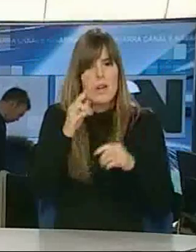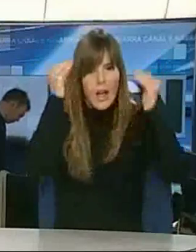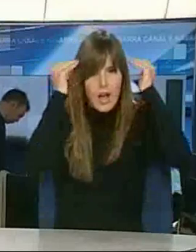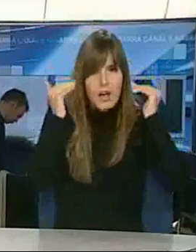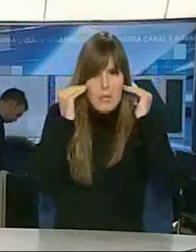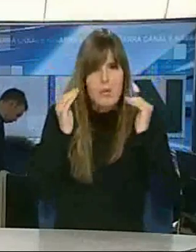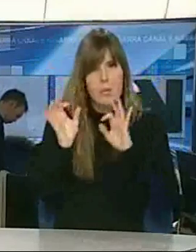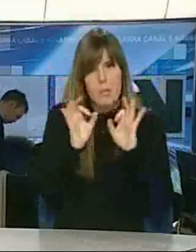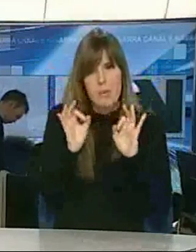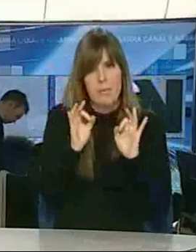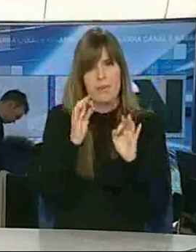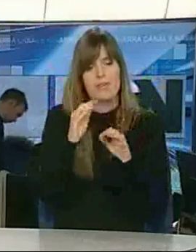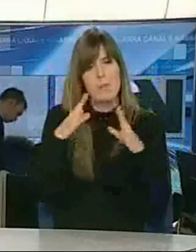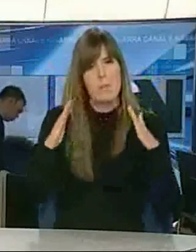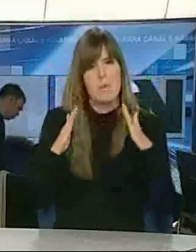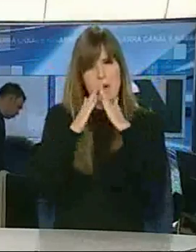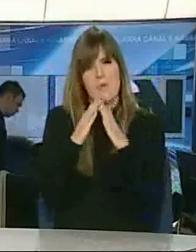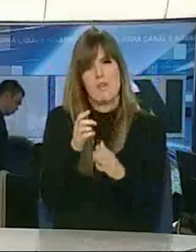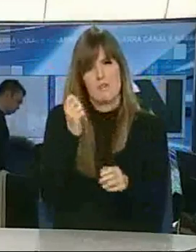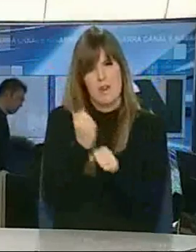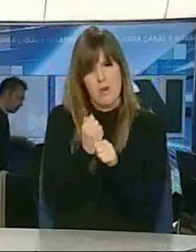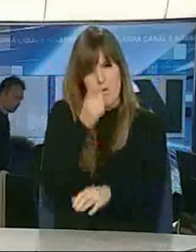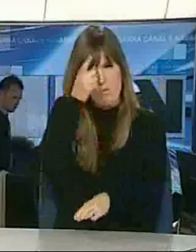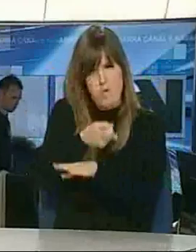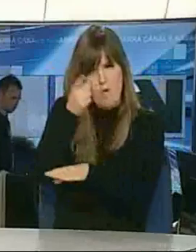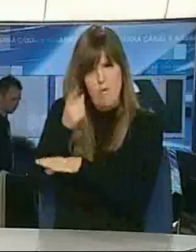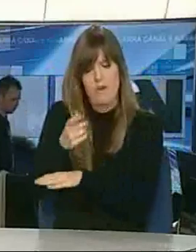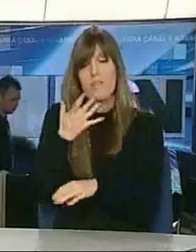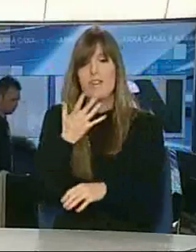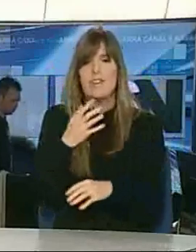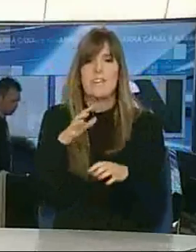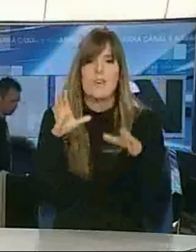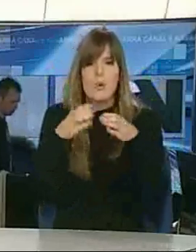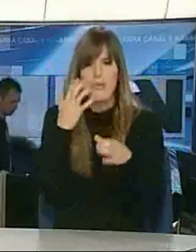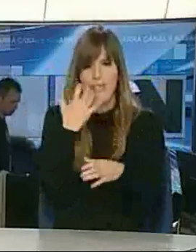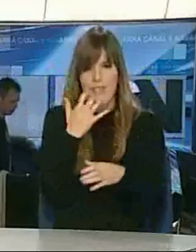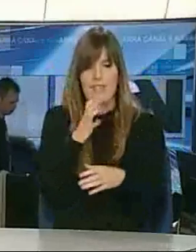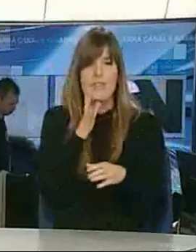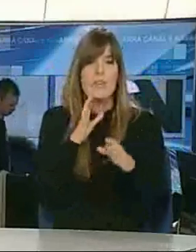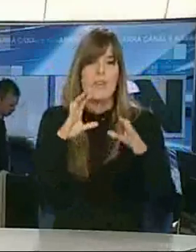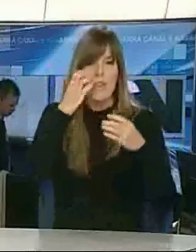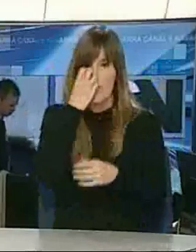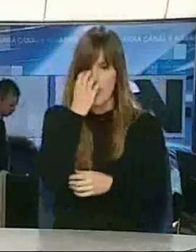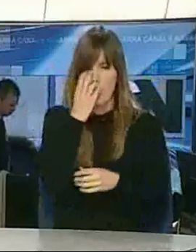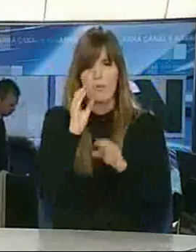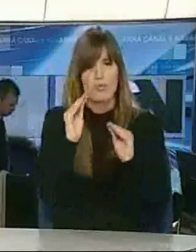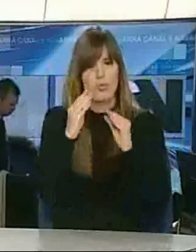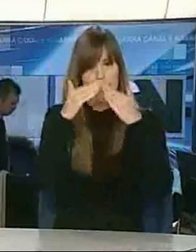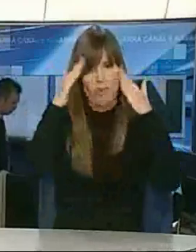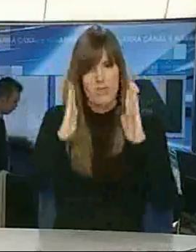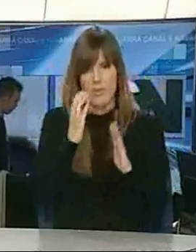terminaban las pirámides a base de trabajos forzados. La nota de humor la ponía el Zumbi Circus y sus payasos,